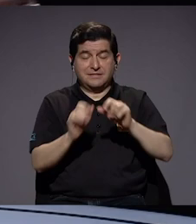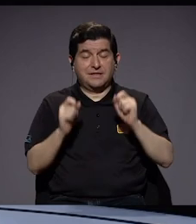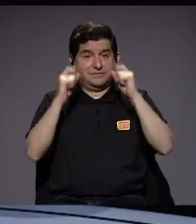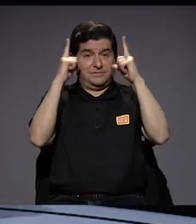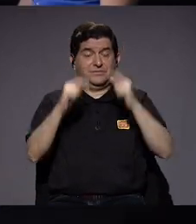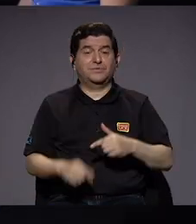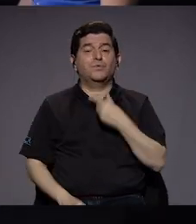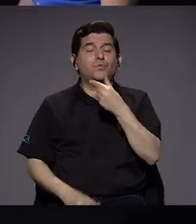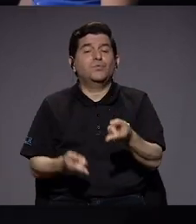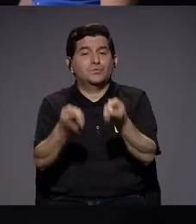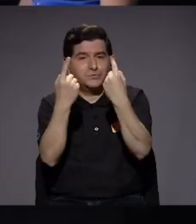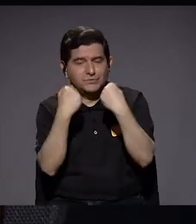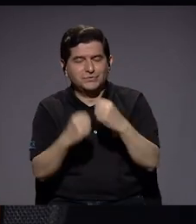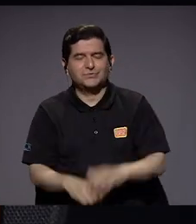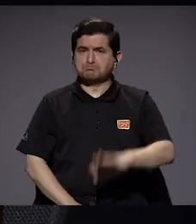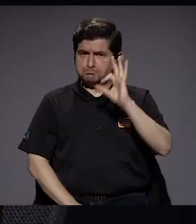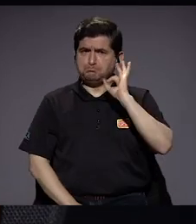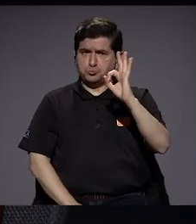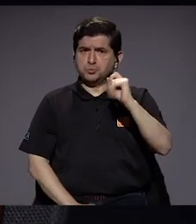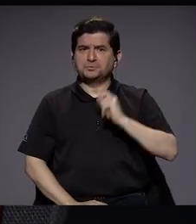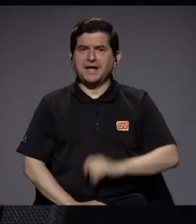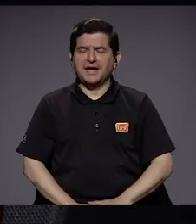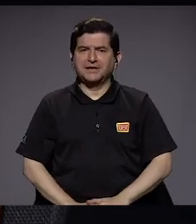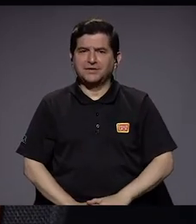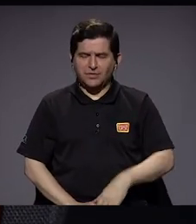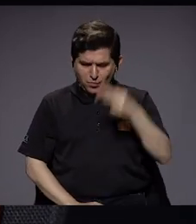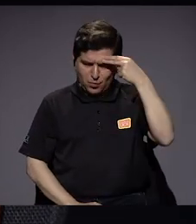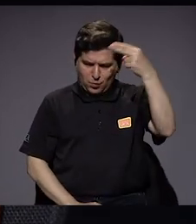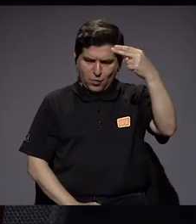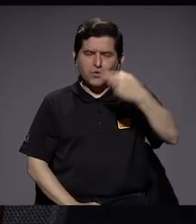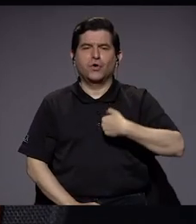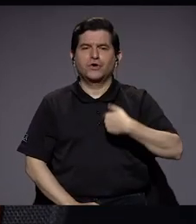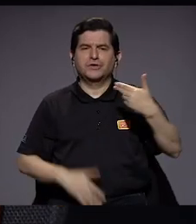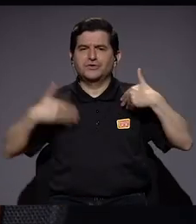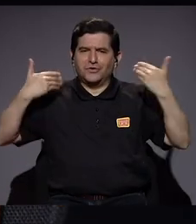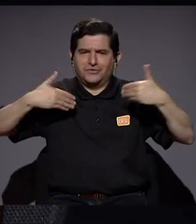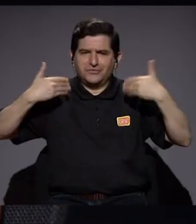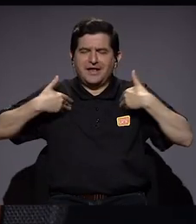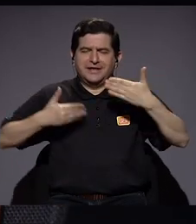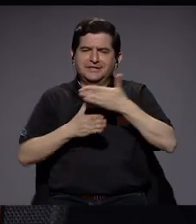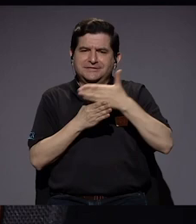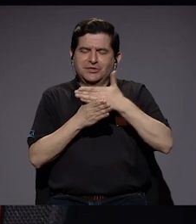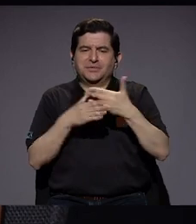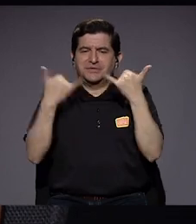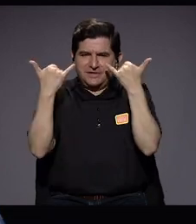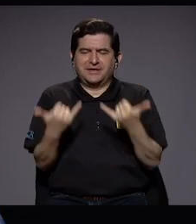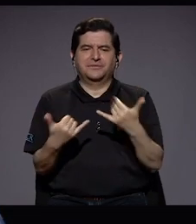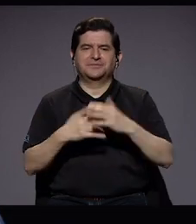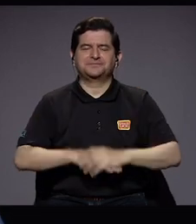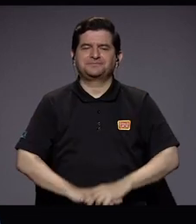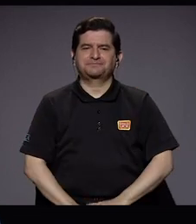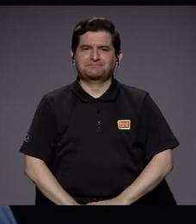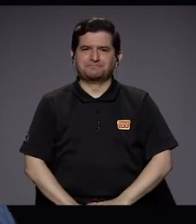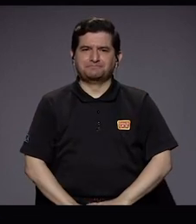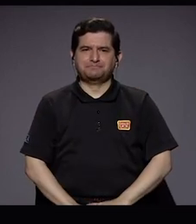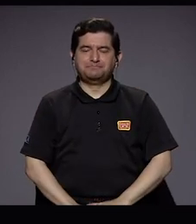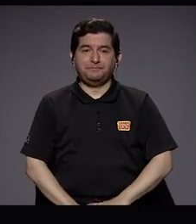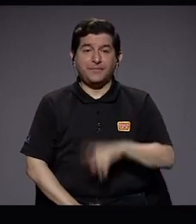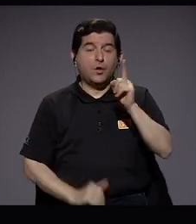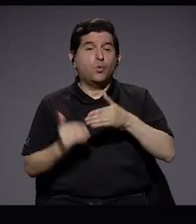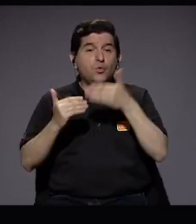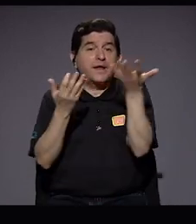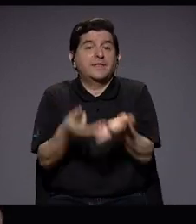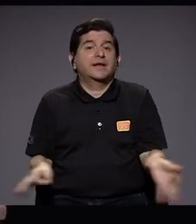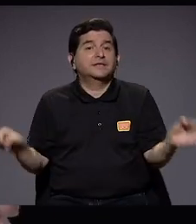bueno, impresionante, un gusto tenerla. Muy honrada y contenta de poder compartir en este espacio. Doña Carolina, una de las cosas